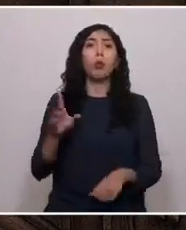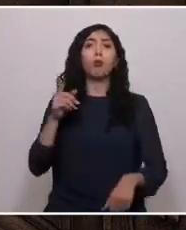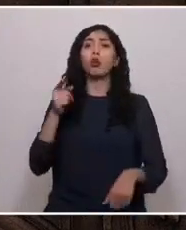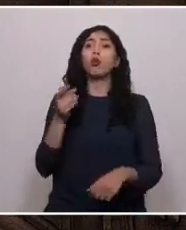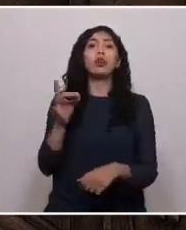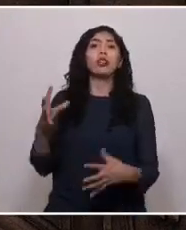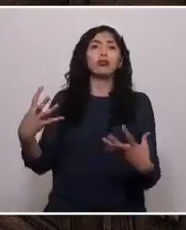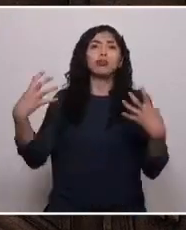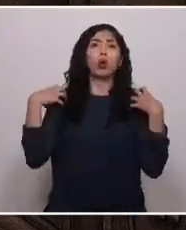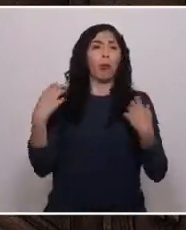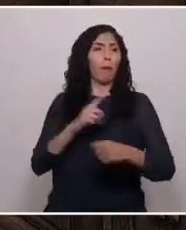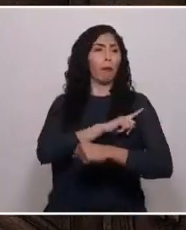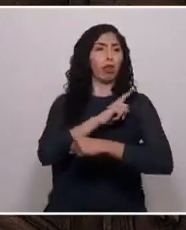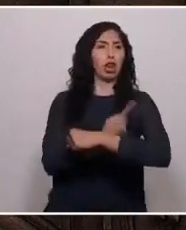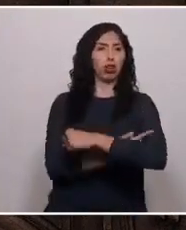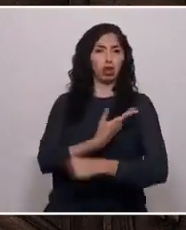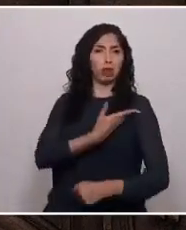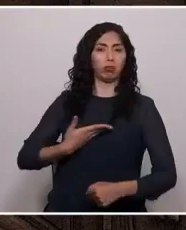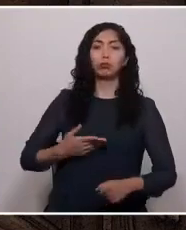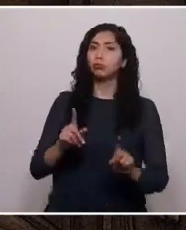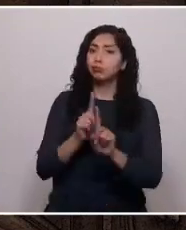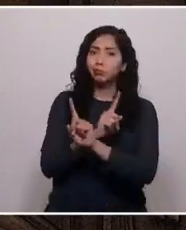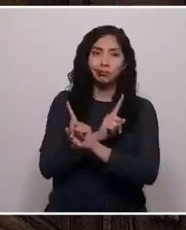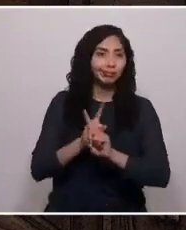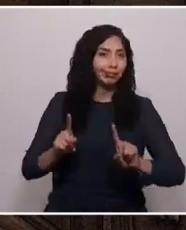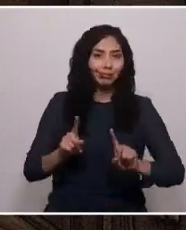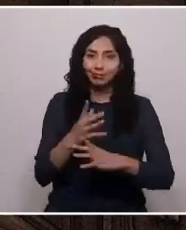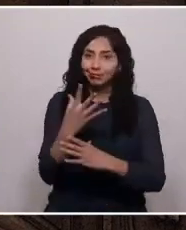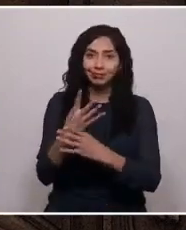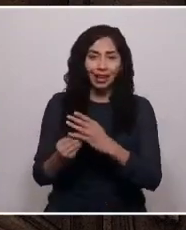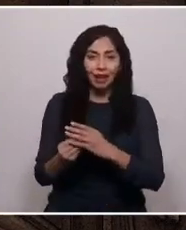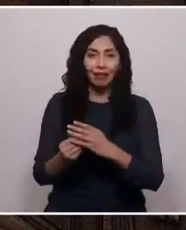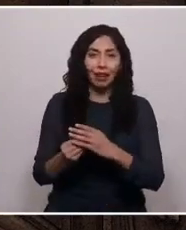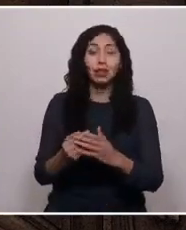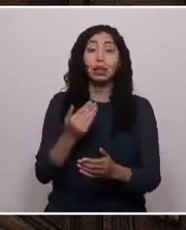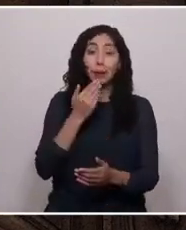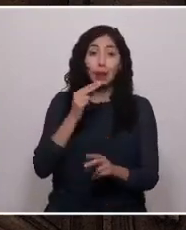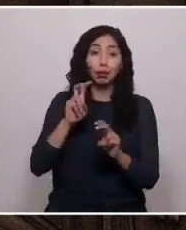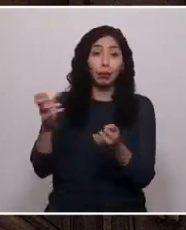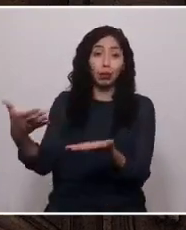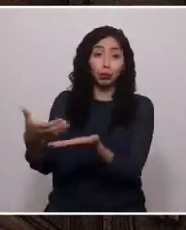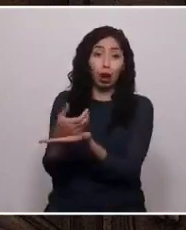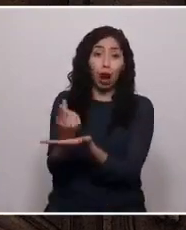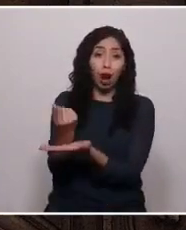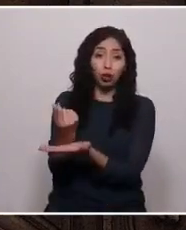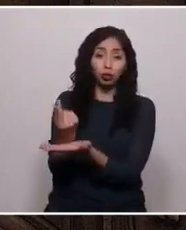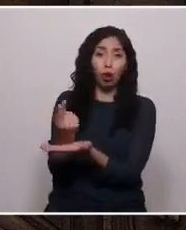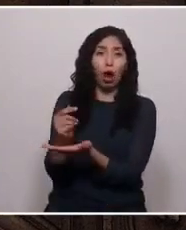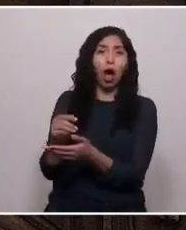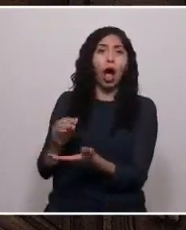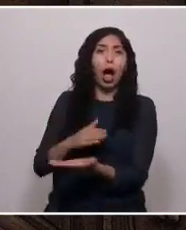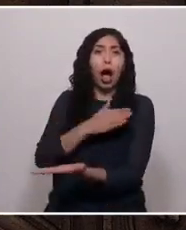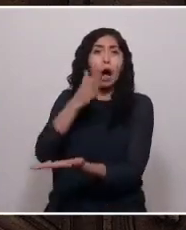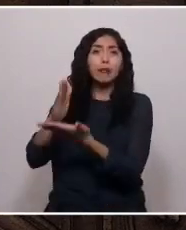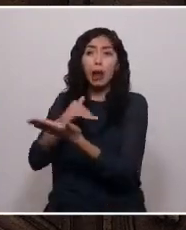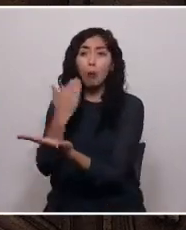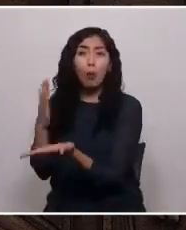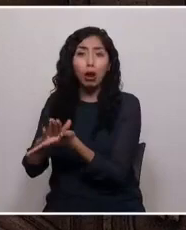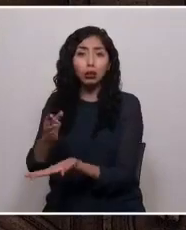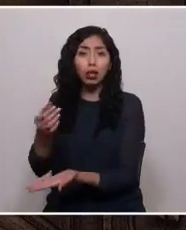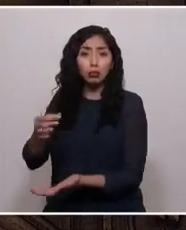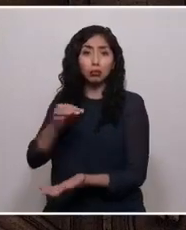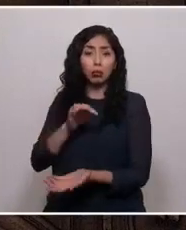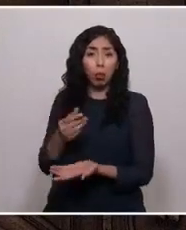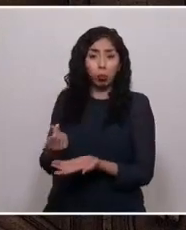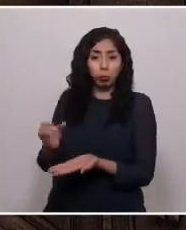todopoderoso, terminándose también con la dieta millonaria y vitalicia a que tienen derecho después que